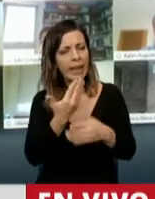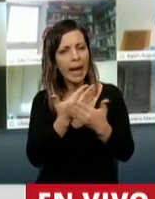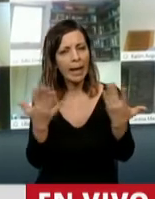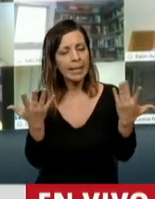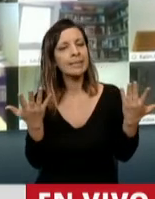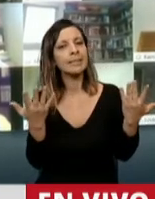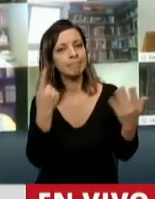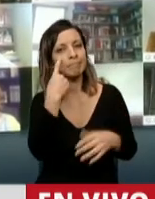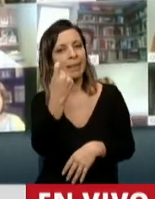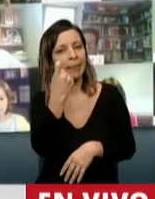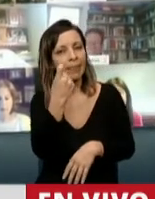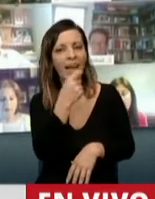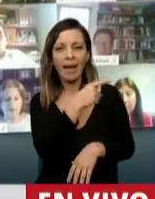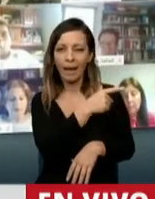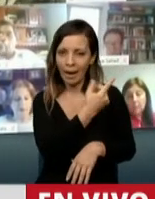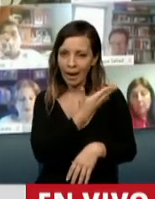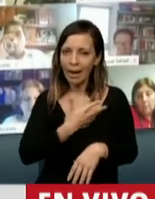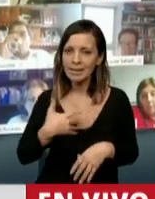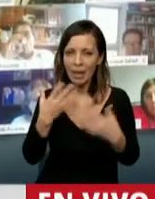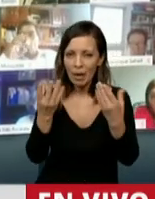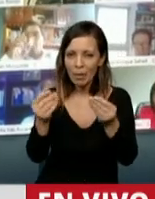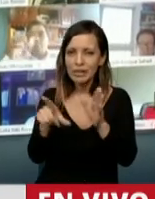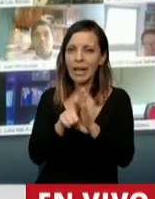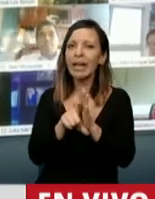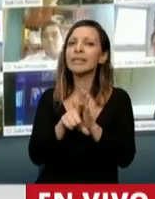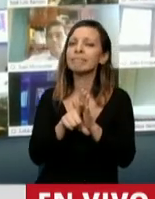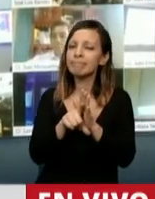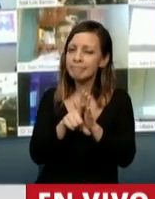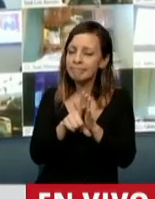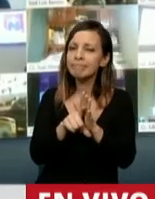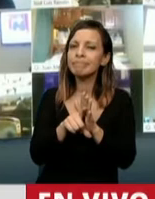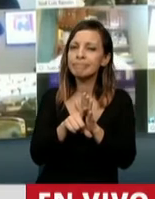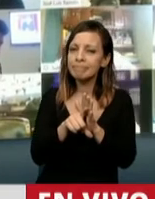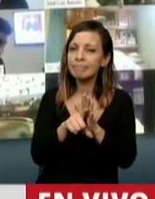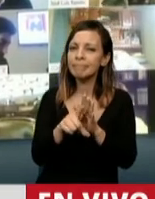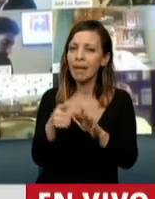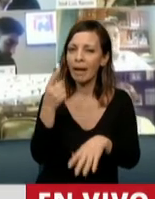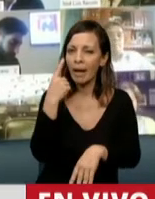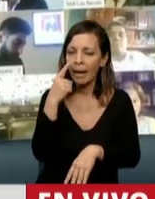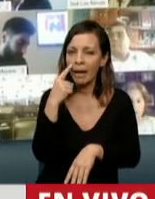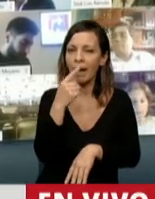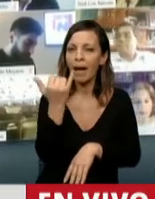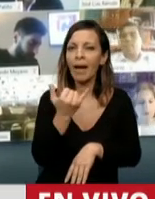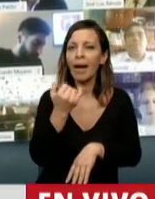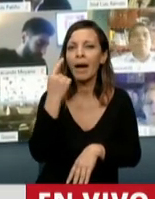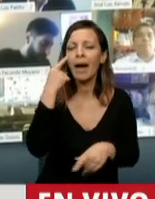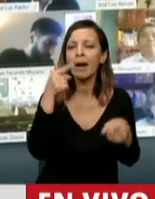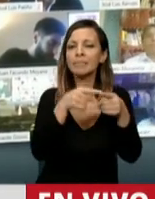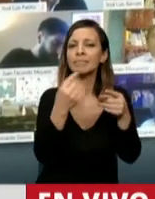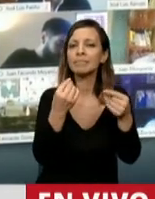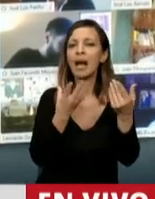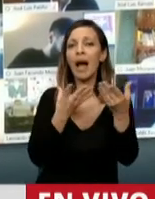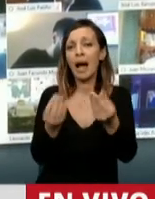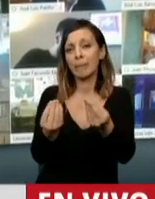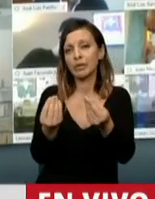atrás de ese acompañamiento inicial está la idea de avalar la